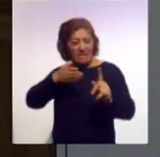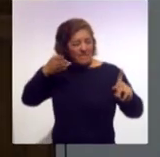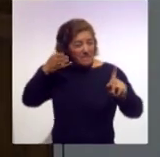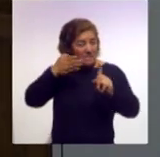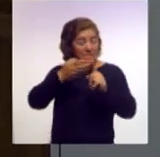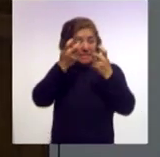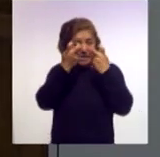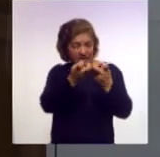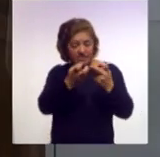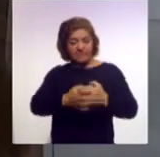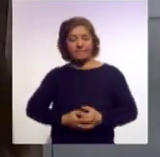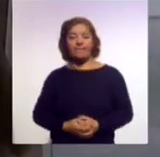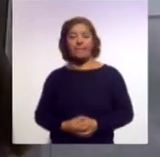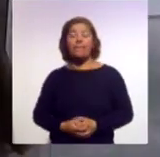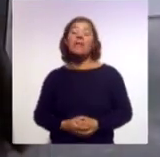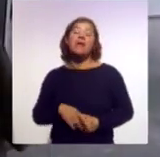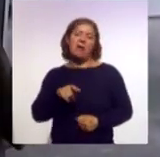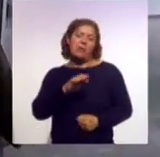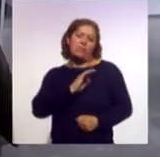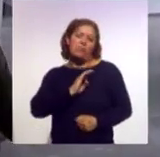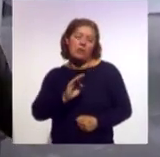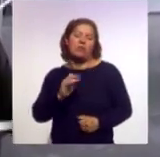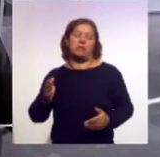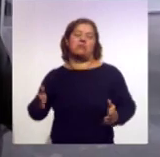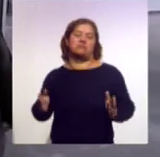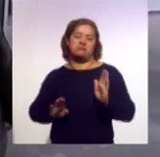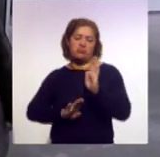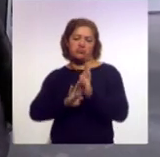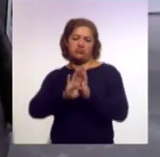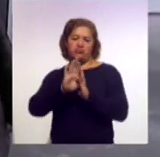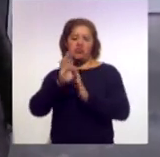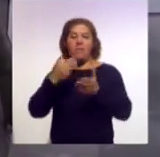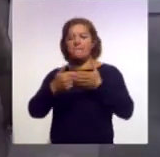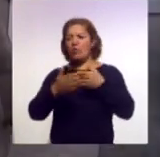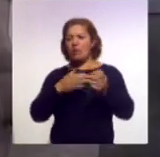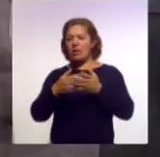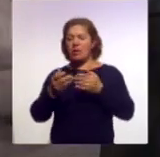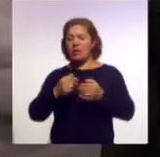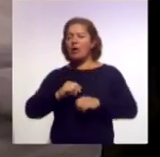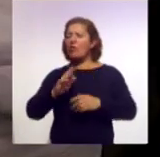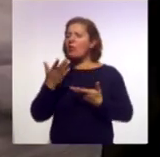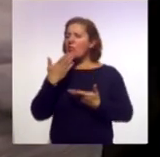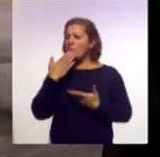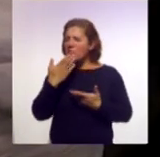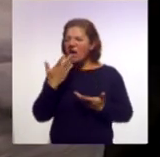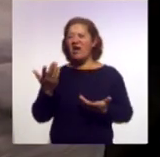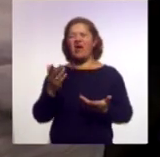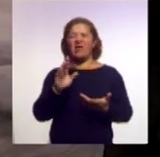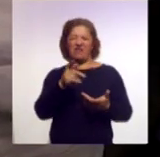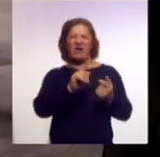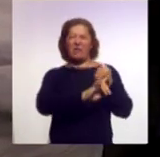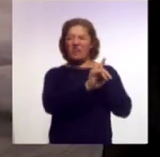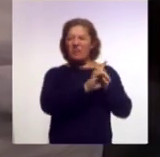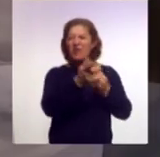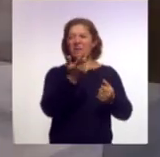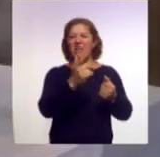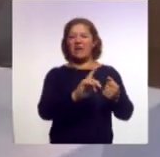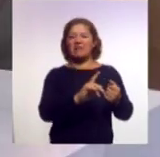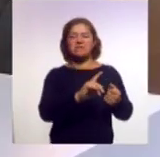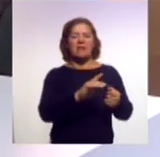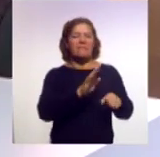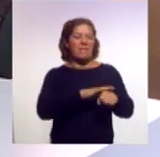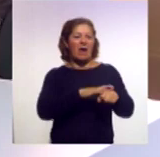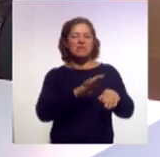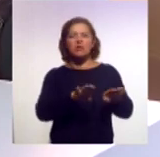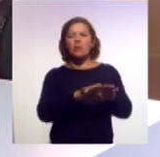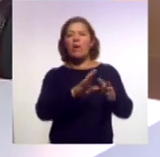Y eso nos ha permitido transitar hacia un modelo más transparente, un modelo menos burocrático y principalmente un modelo